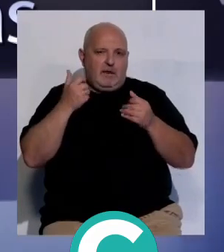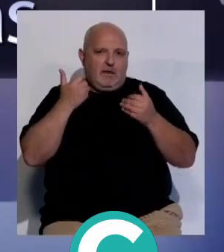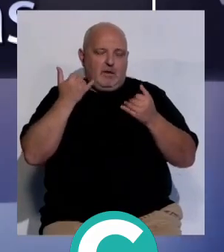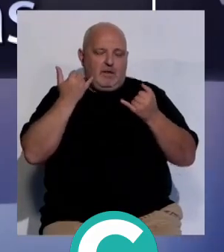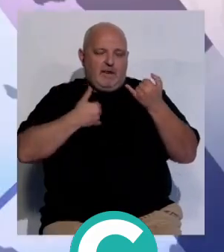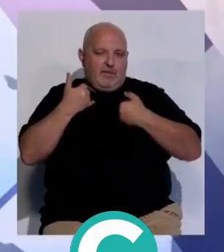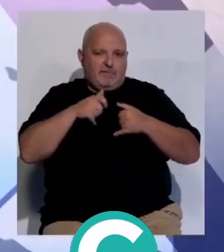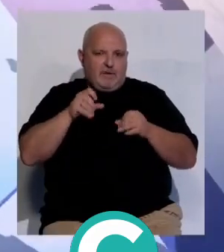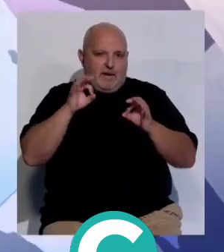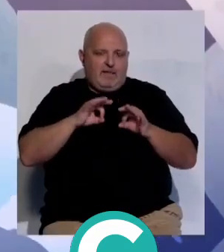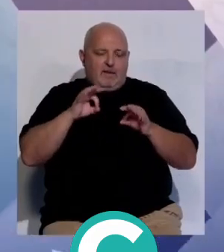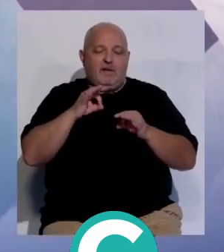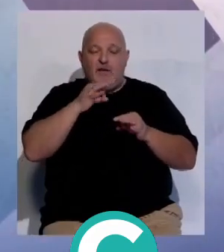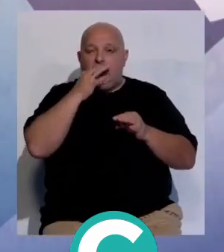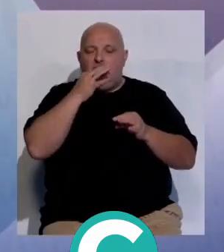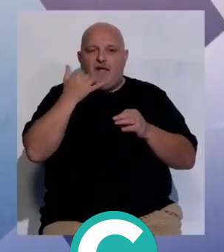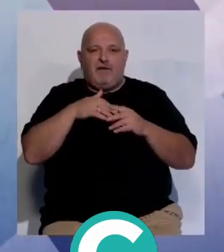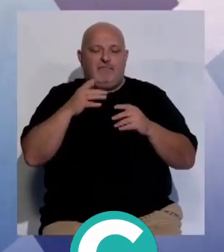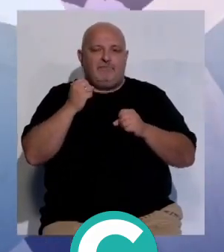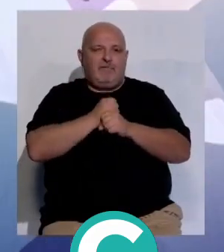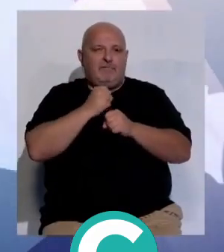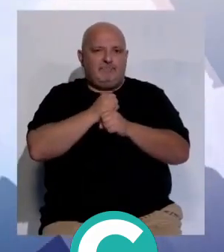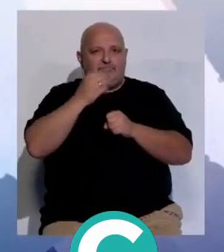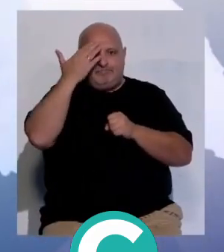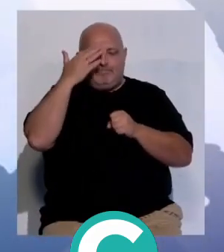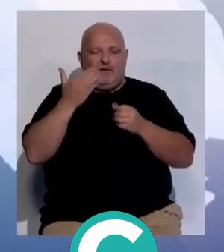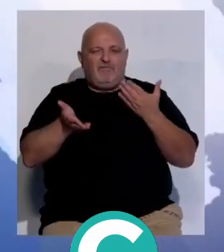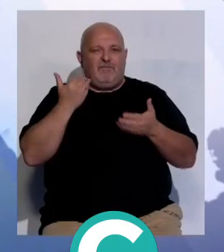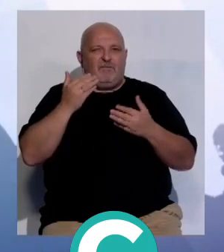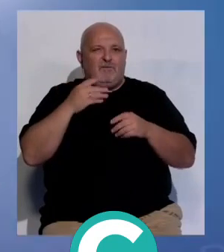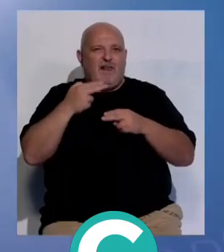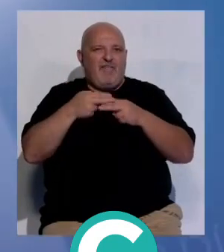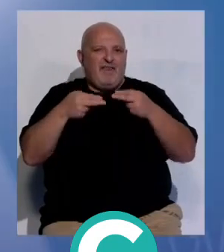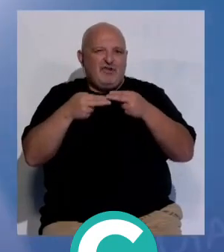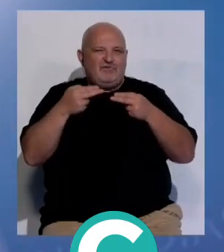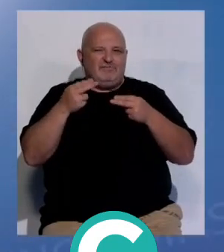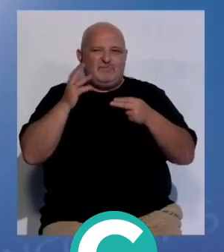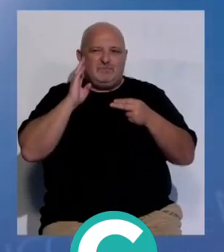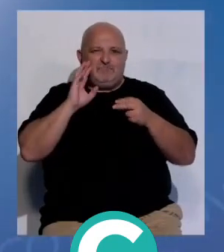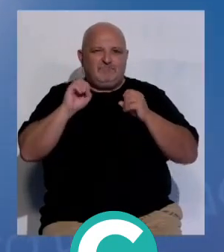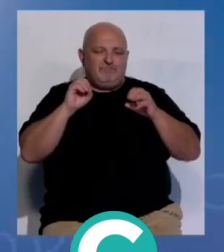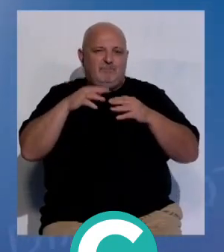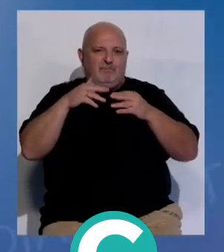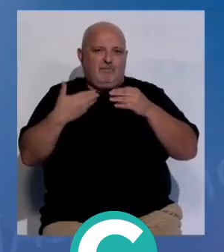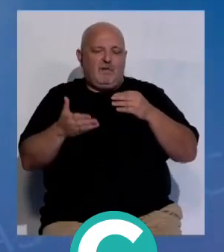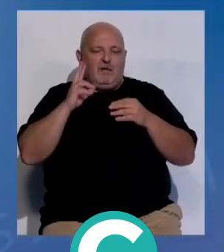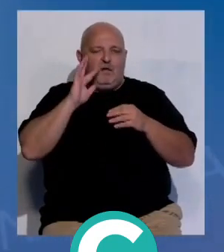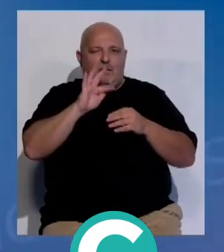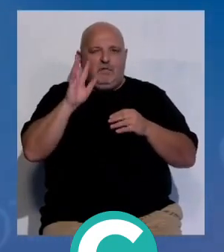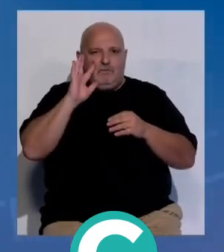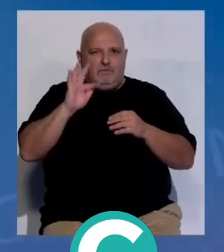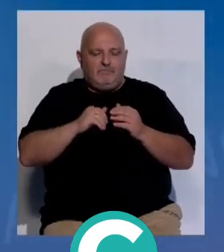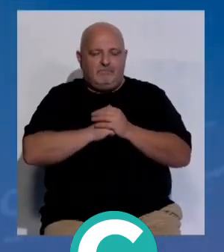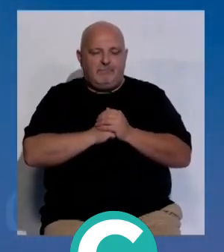personales. Desde esa tarde se estuvo trabajando ya en la retirada de escombros para evitar más daños al templo. Allí estuvo nuestra